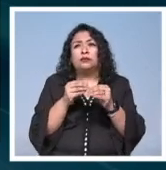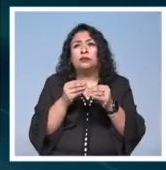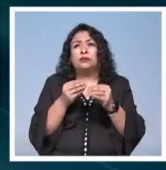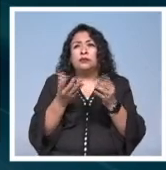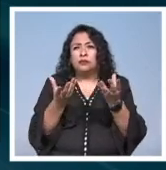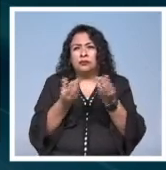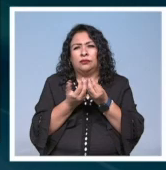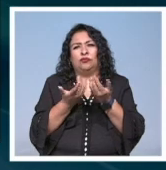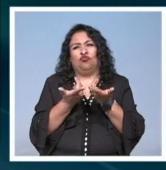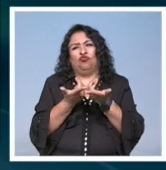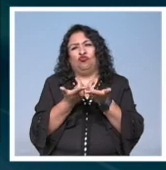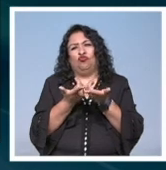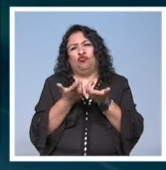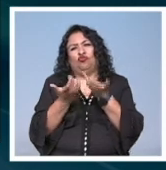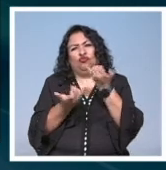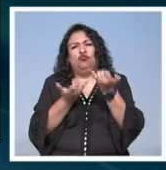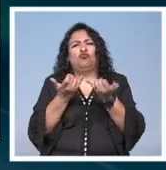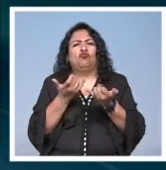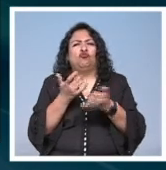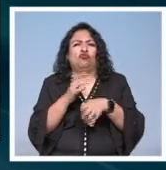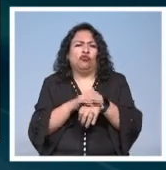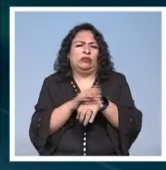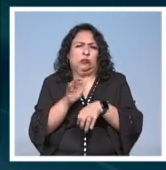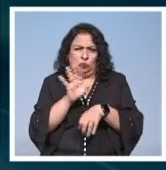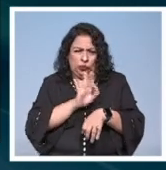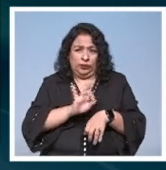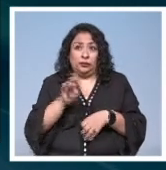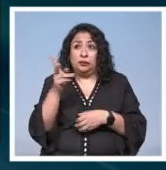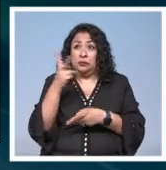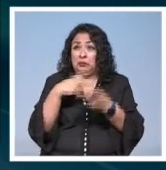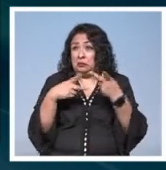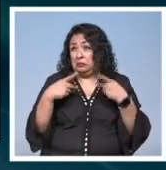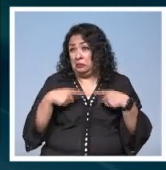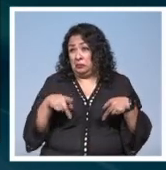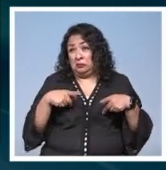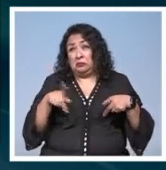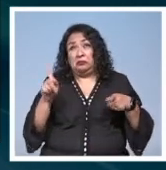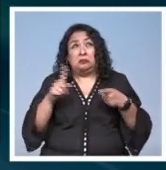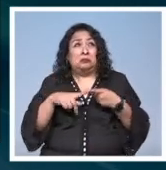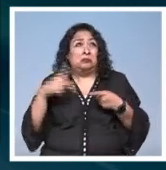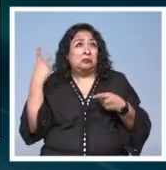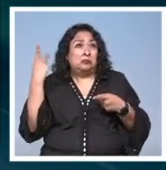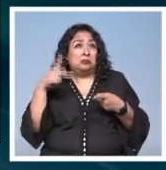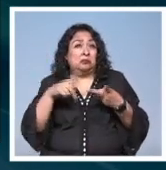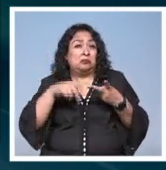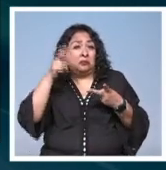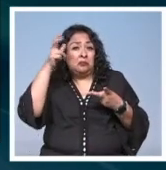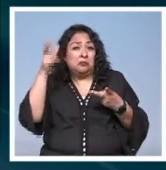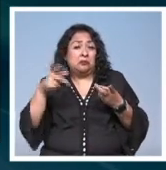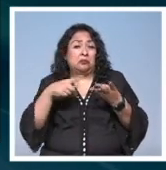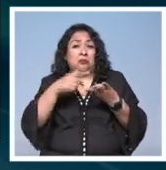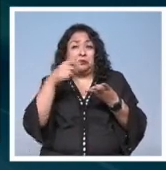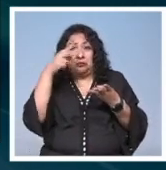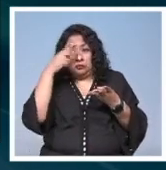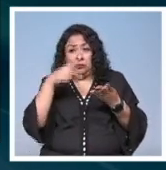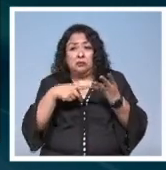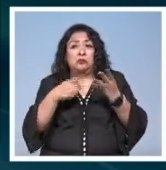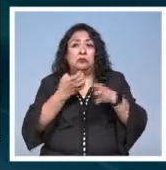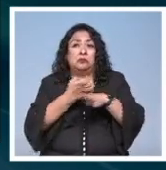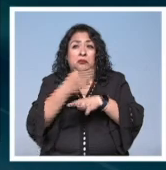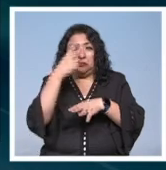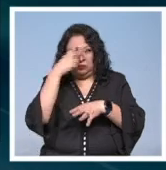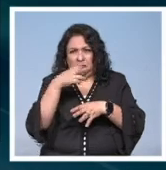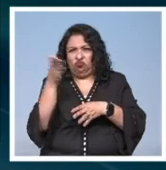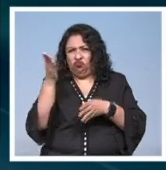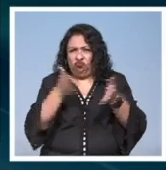amistosa ahí lo puedes hacer viene gente de Puebla Hidalgo Ciudad de México Estado de México